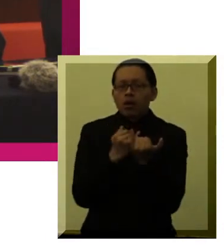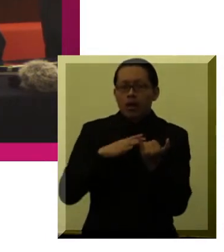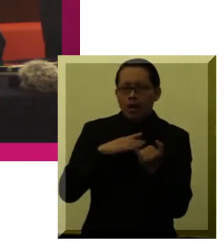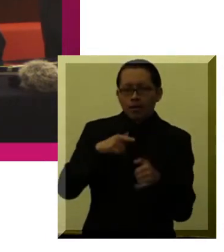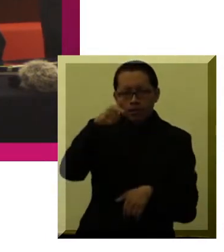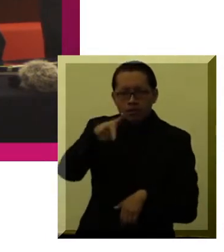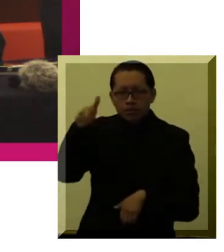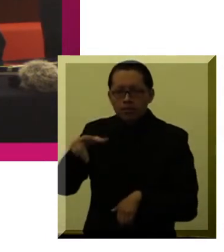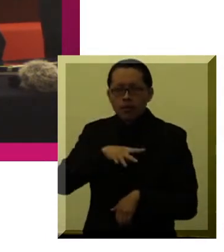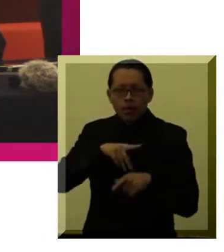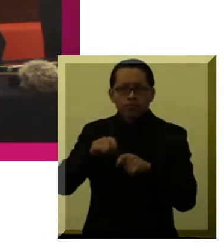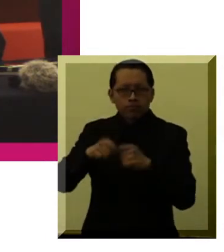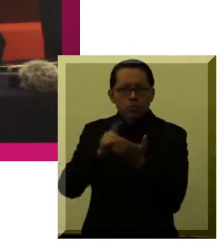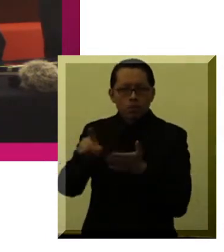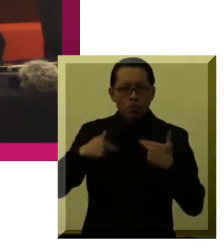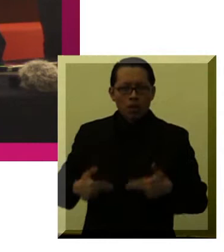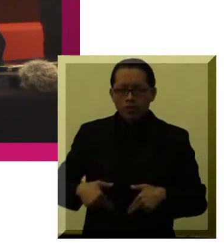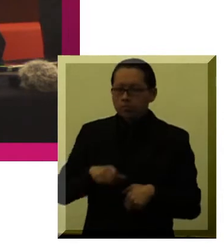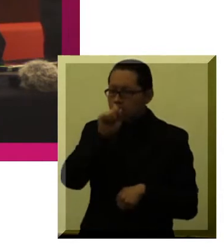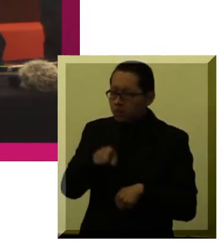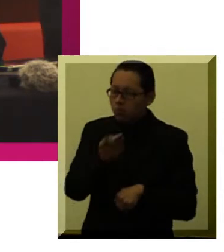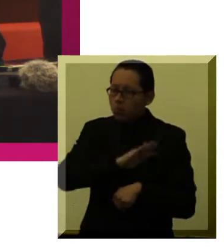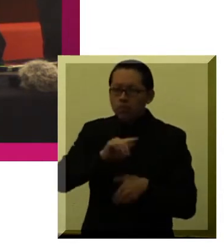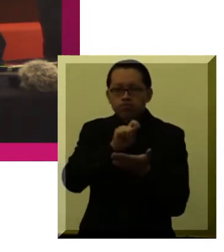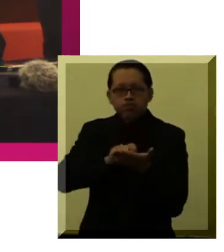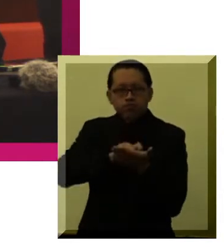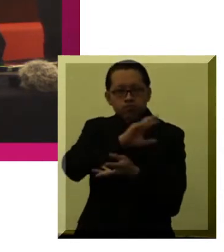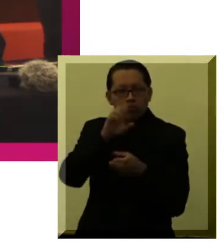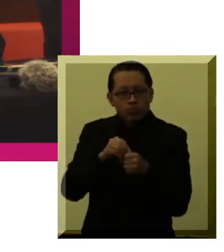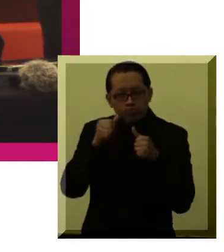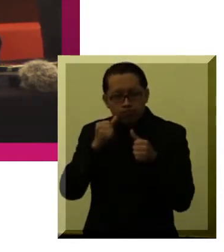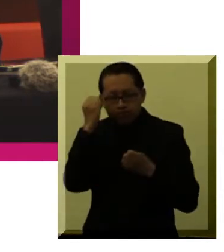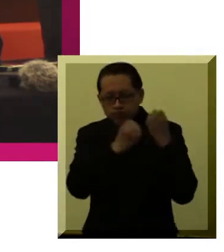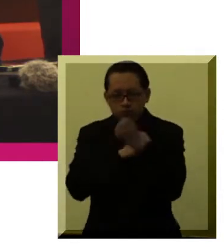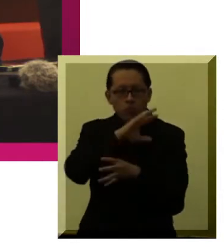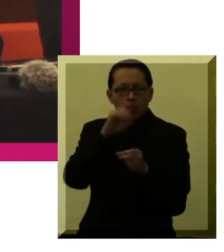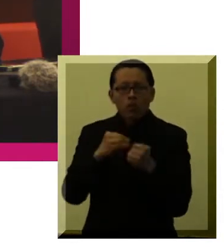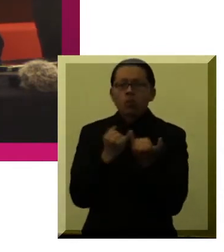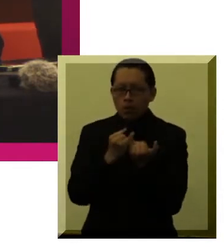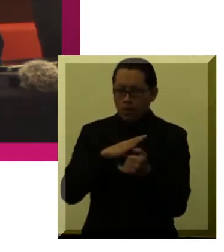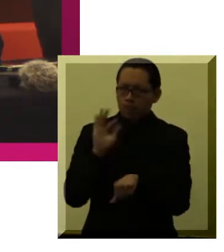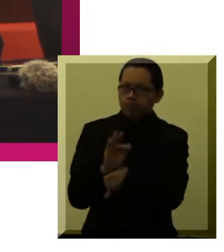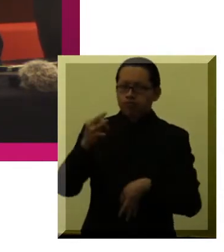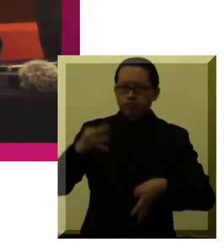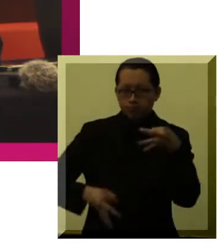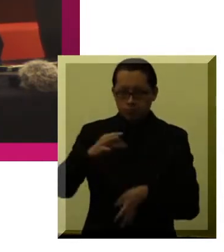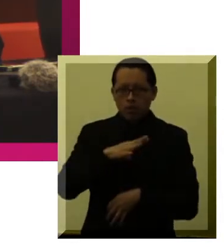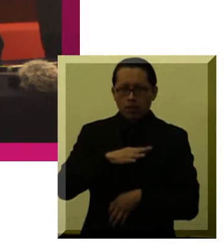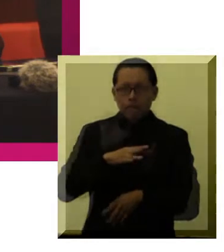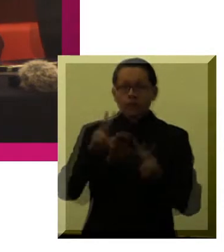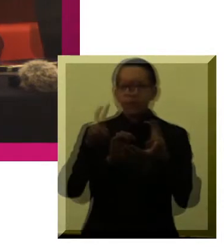violaciones a sus derechos humanos e incluso tratando de litigar casos. Hemos priorizado el tema de las personas con